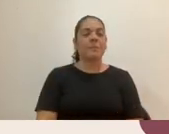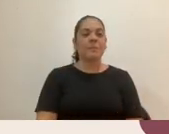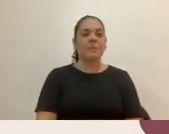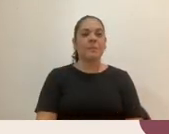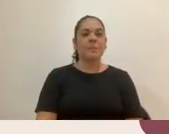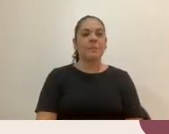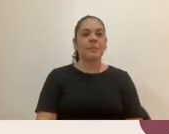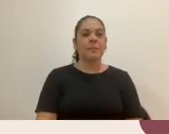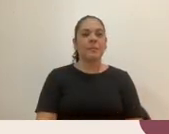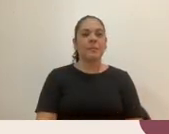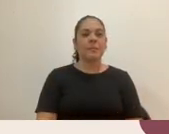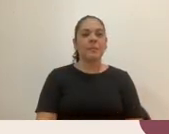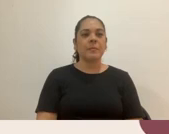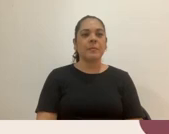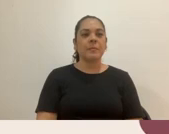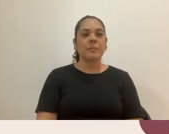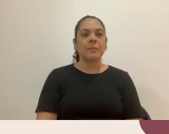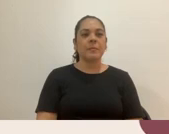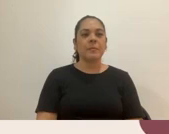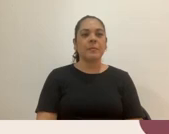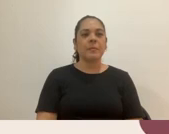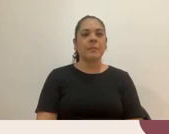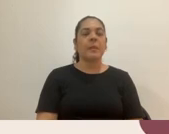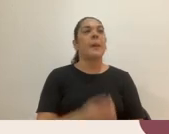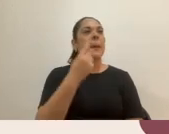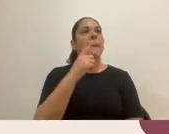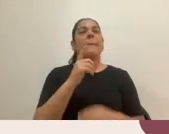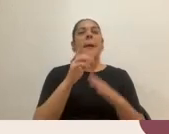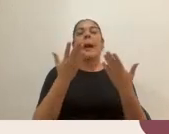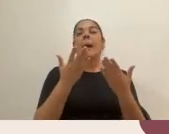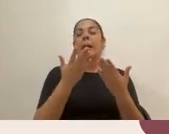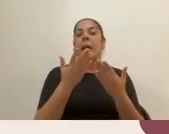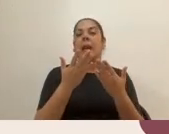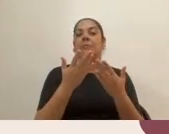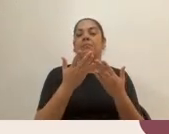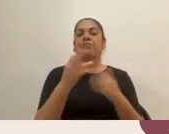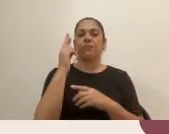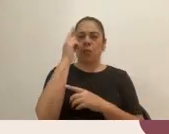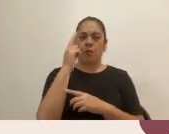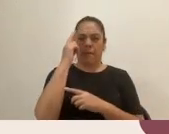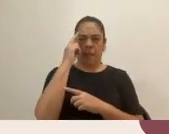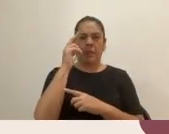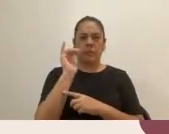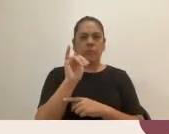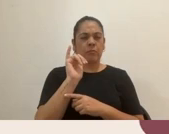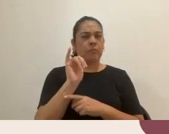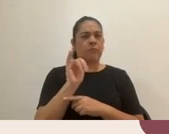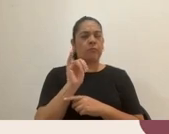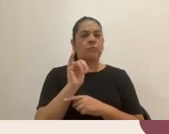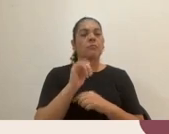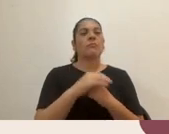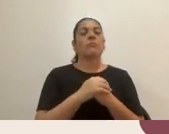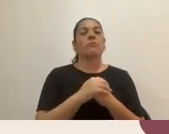Entonces, para un poco posicionar esta reflexión, vamos